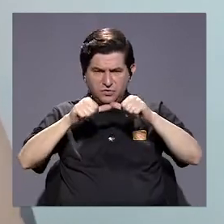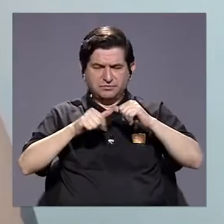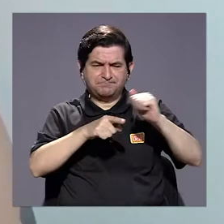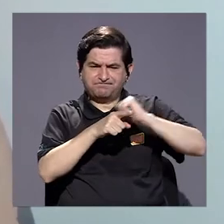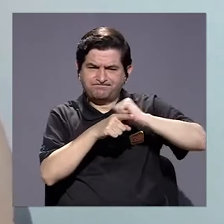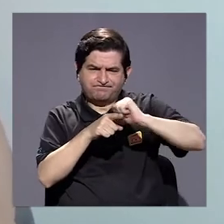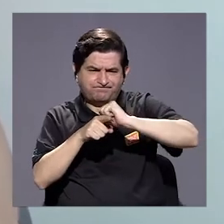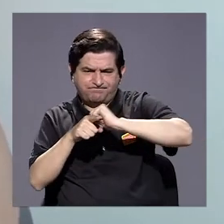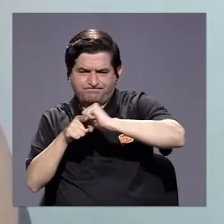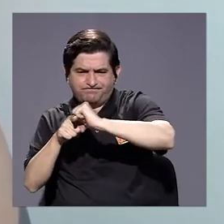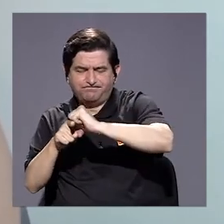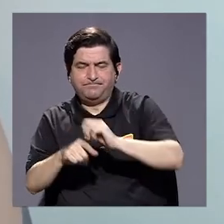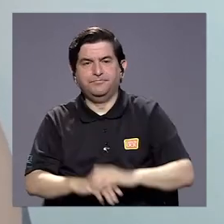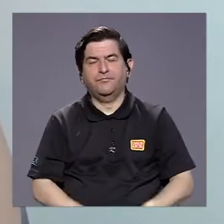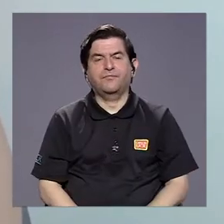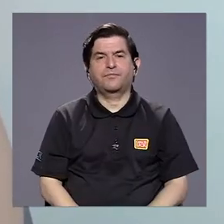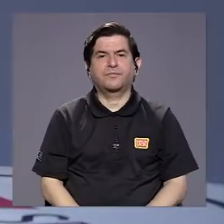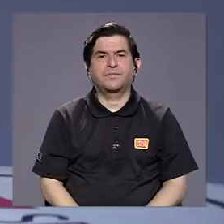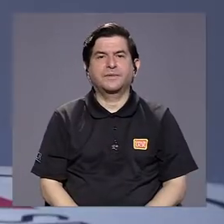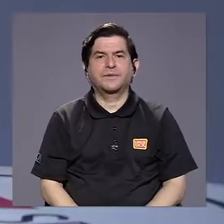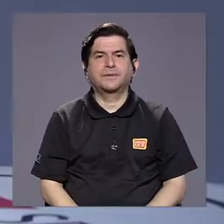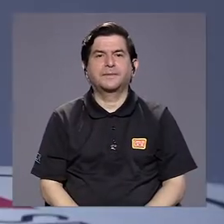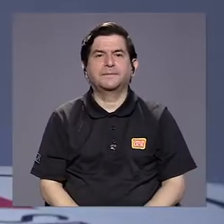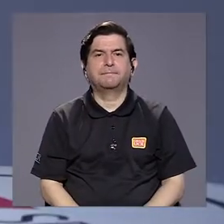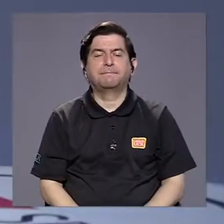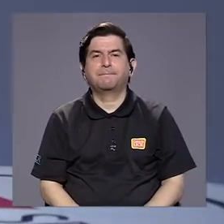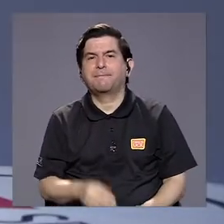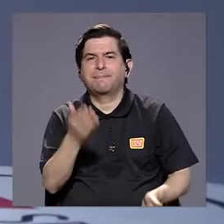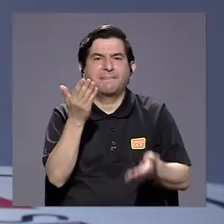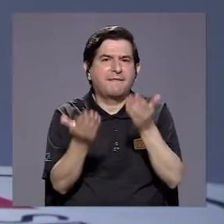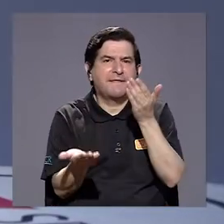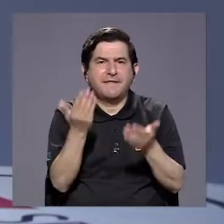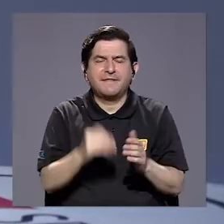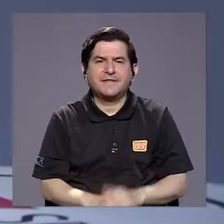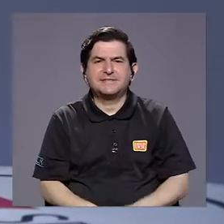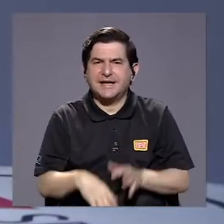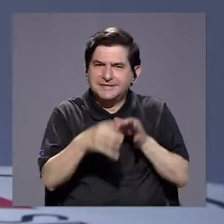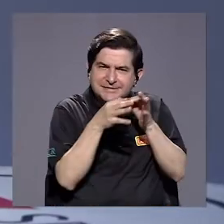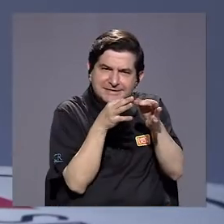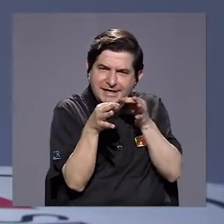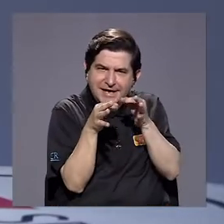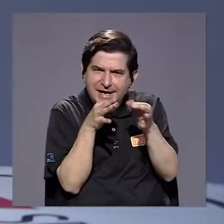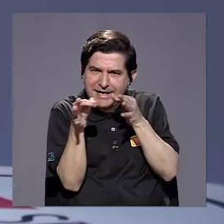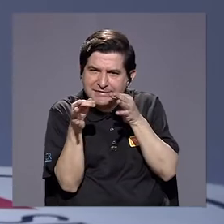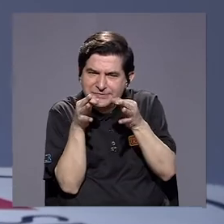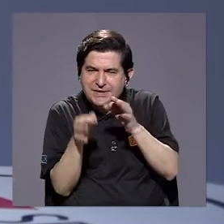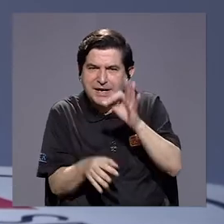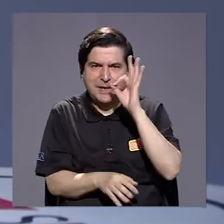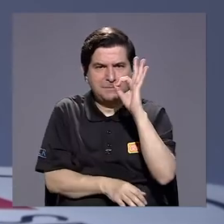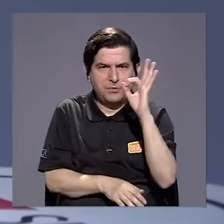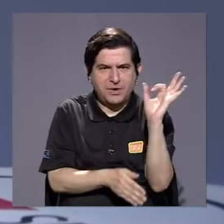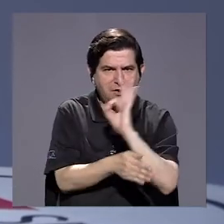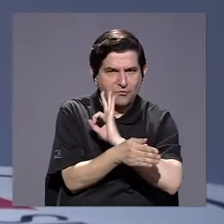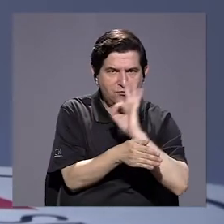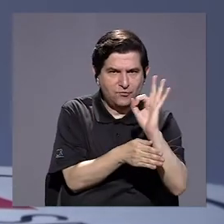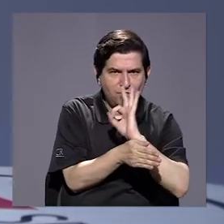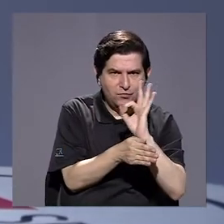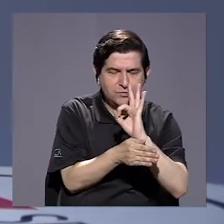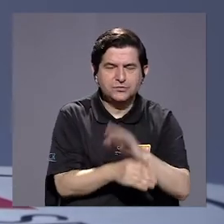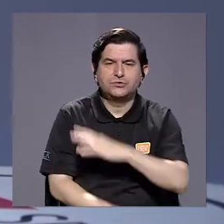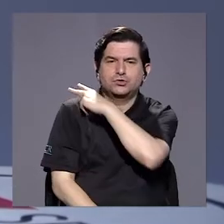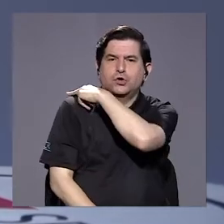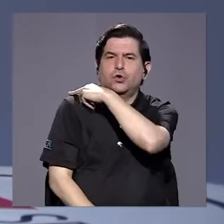adelante la capacitación. Margarita, tal vez vamos a hacer una explicación muy bien de cómo